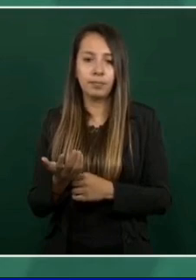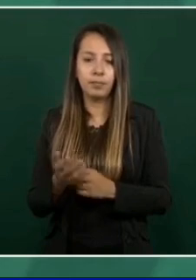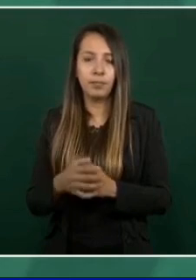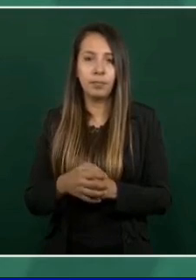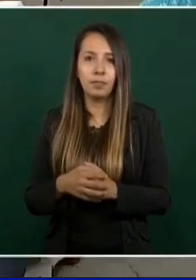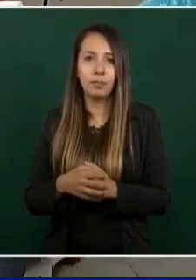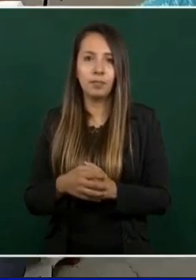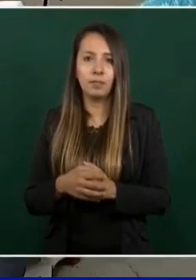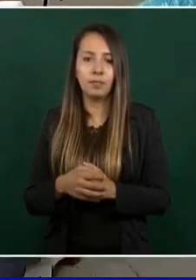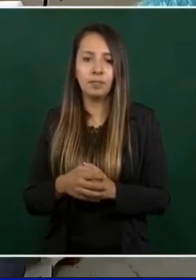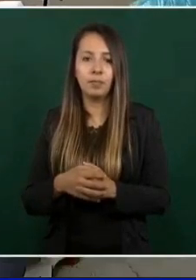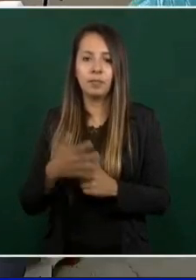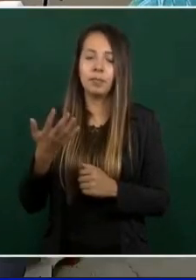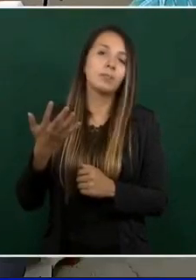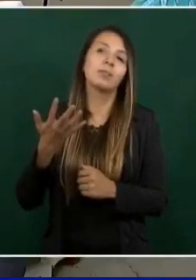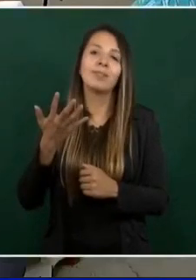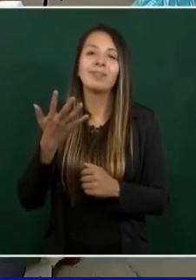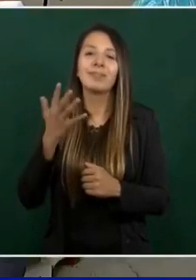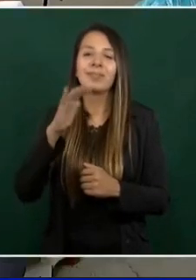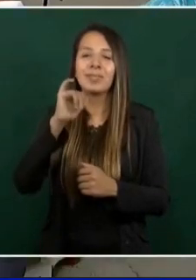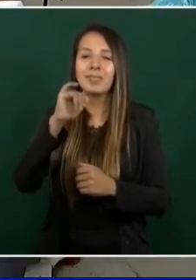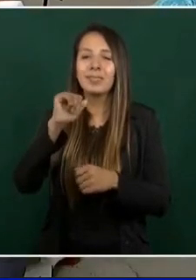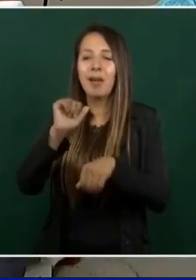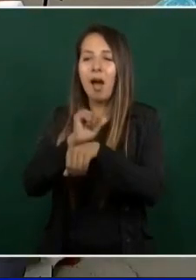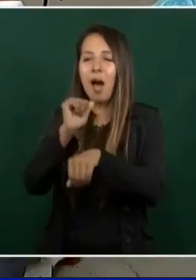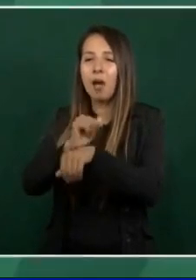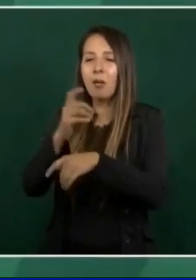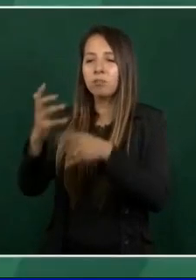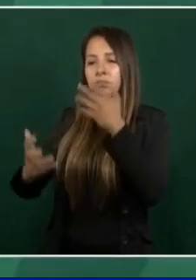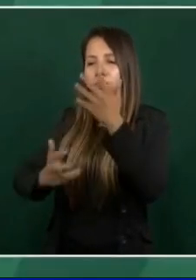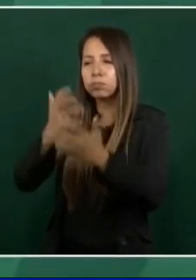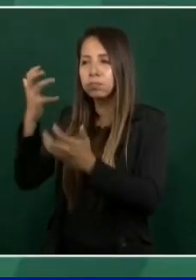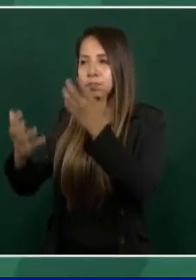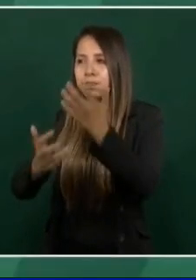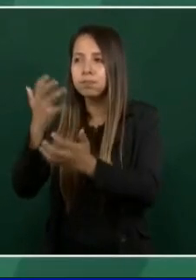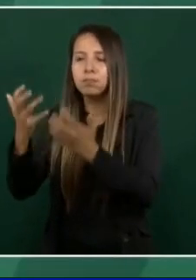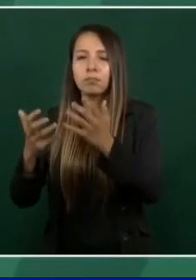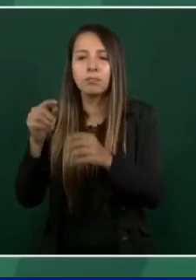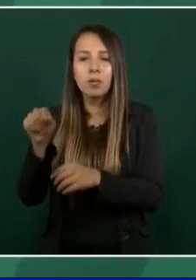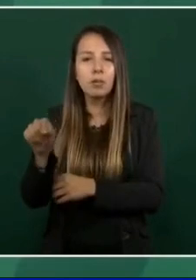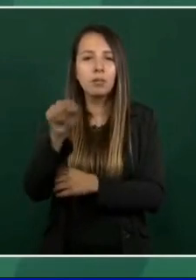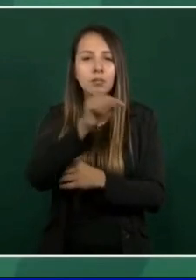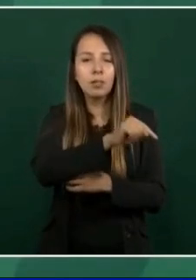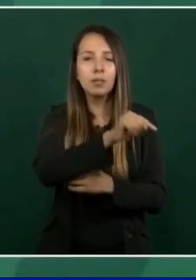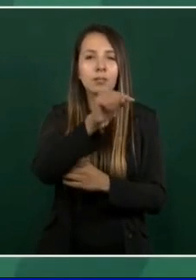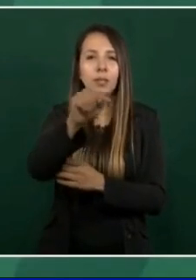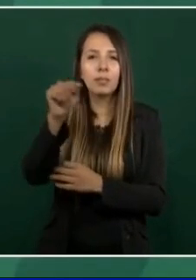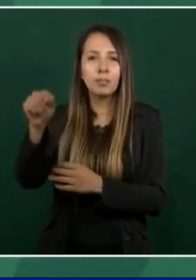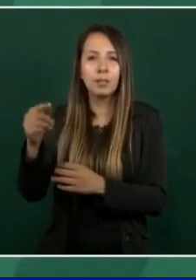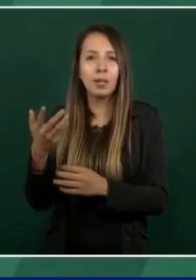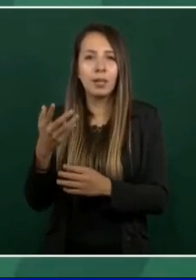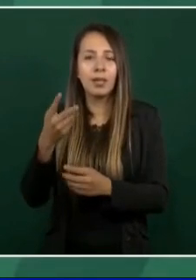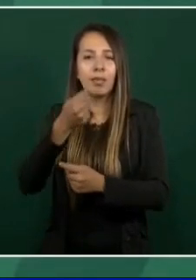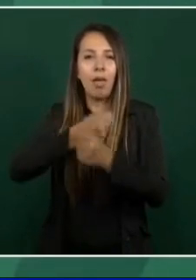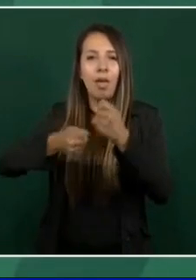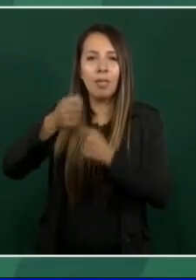Fue el quema de los vehículos y de las tiendas